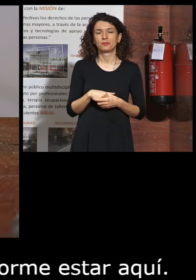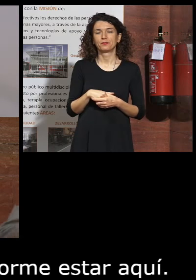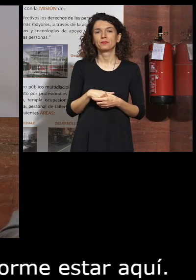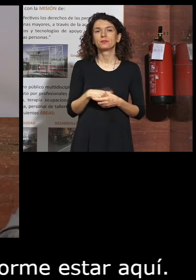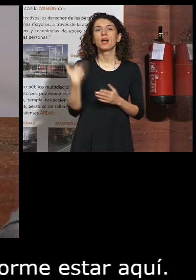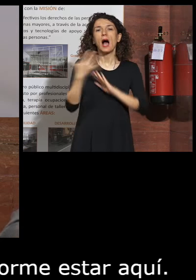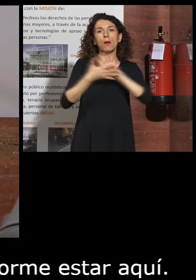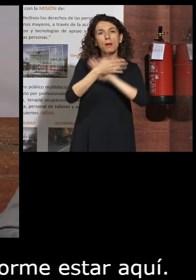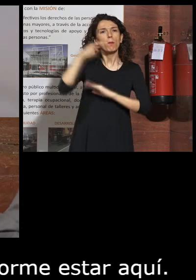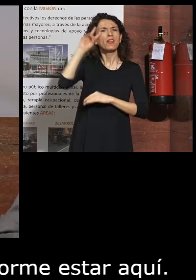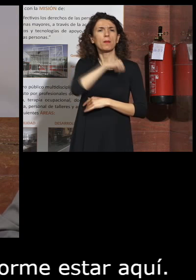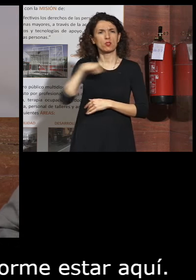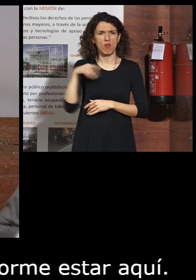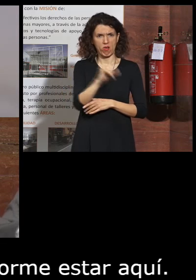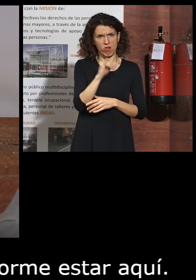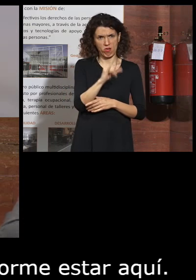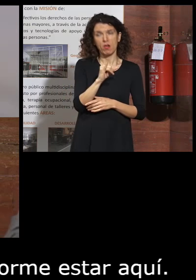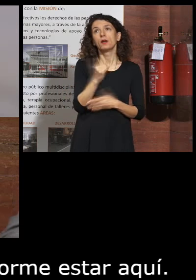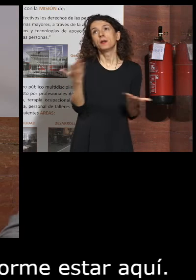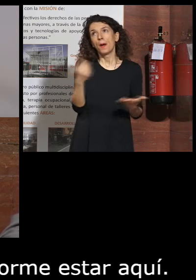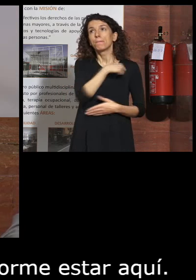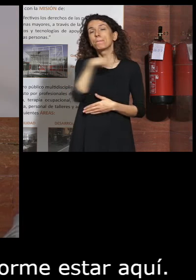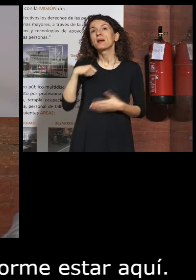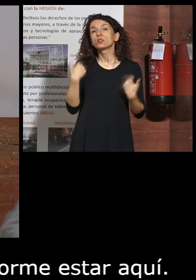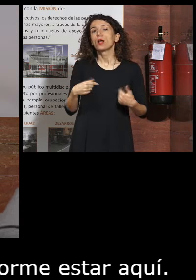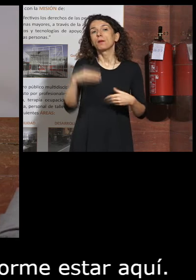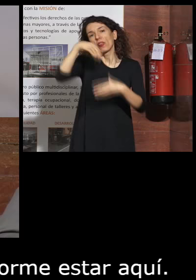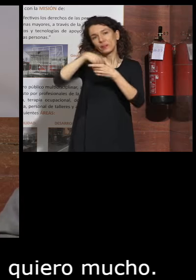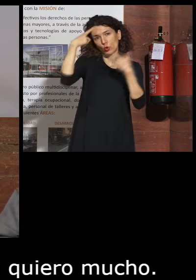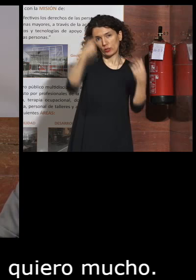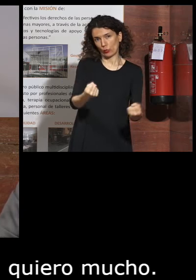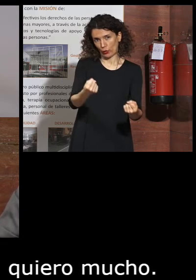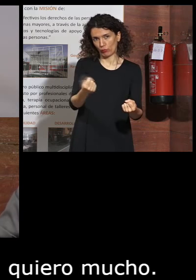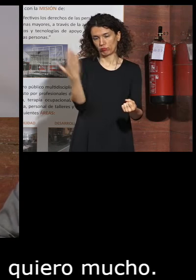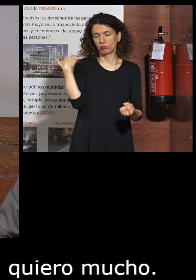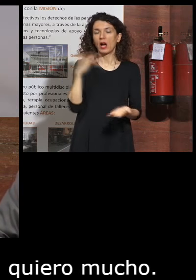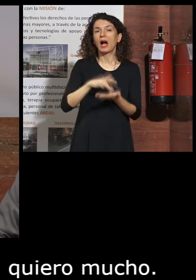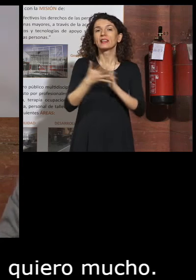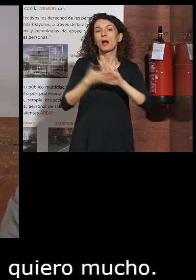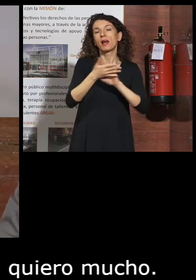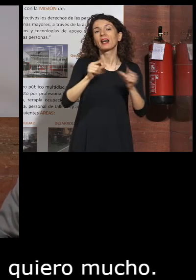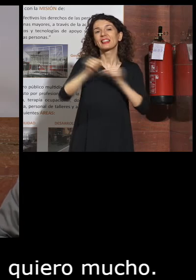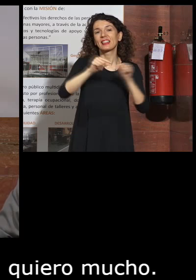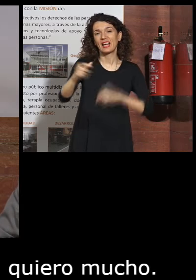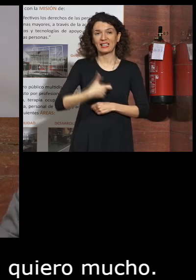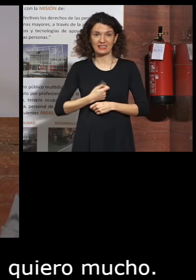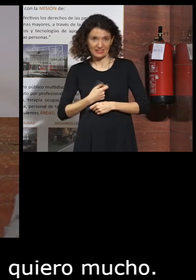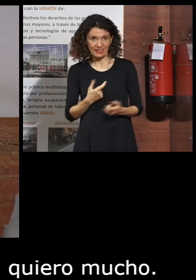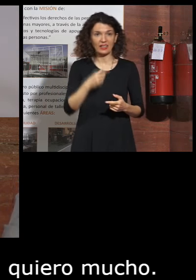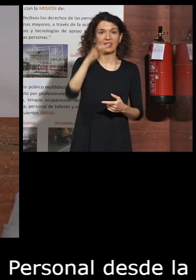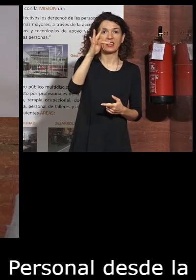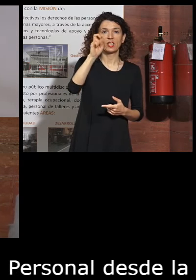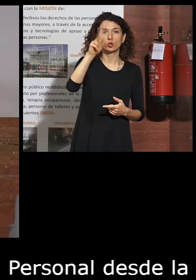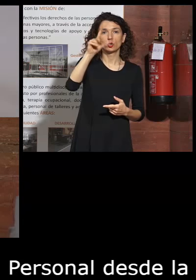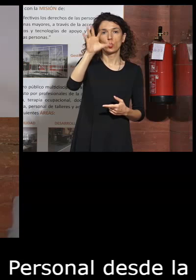hablaba de una experiencia personal bueno personal desde la institución has mencionado ahora la teleasistencia Tunstall que a quien